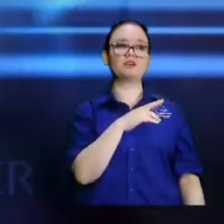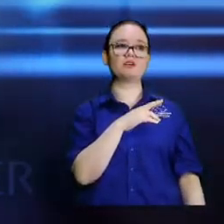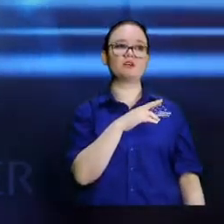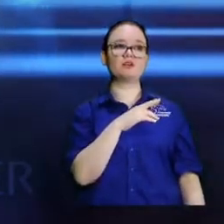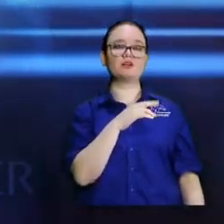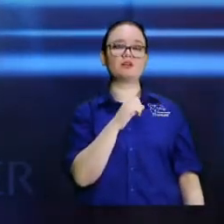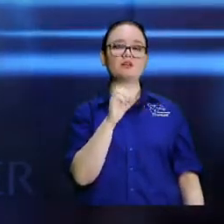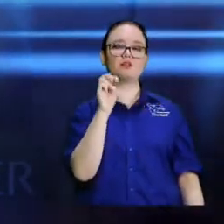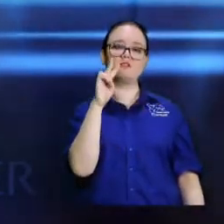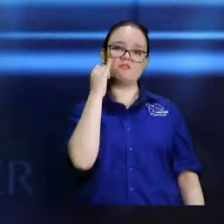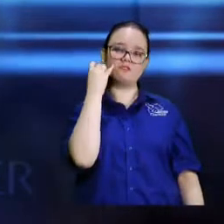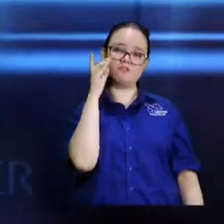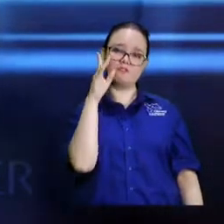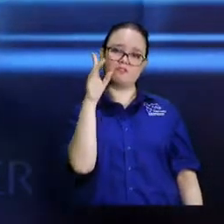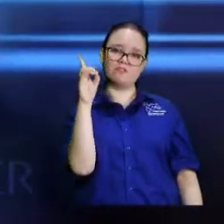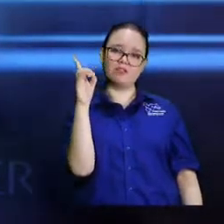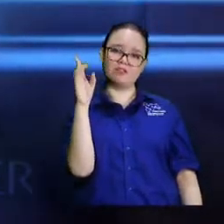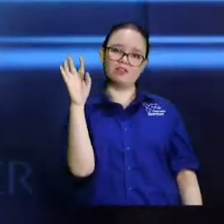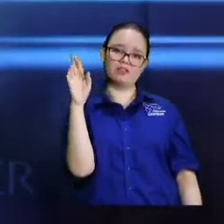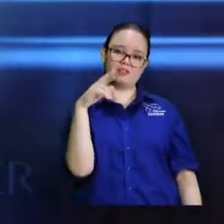Vid extraña.